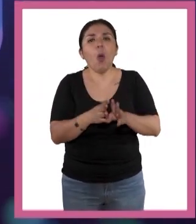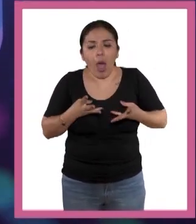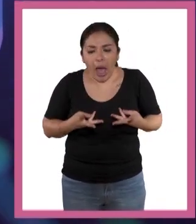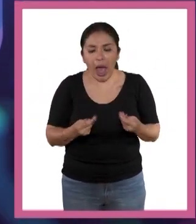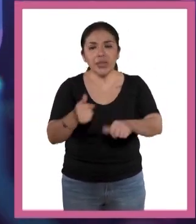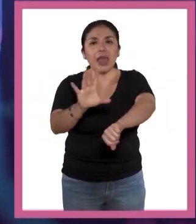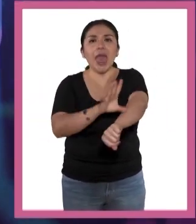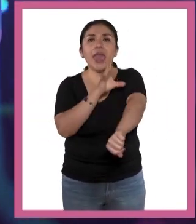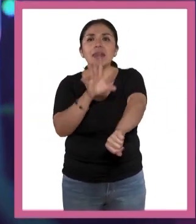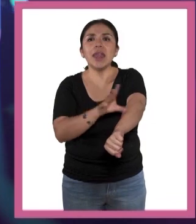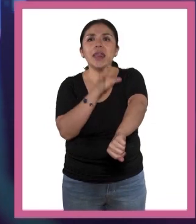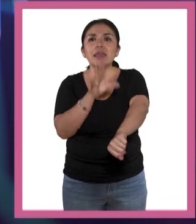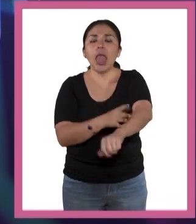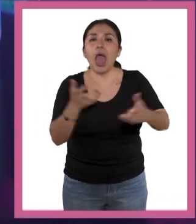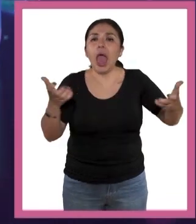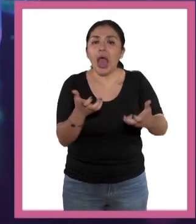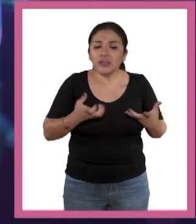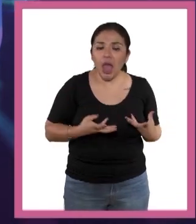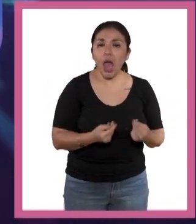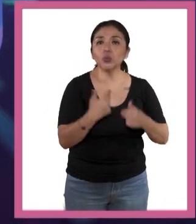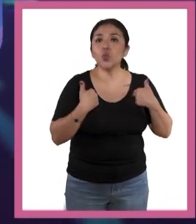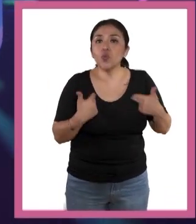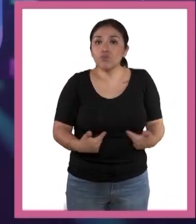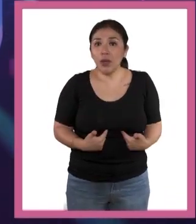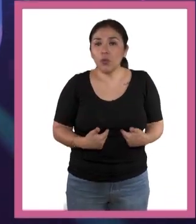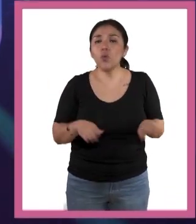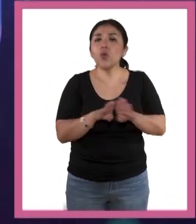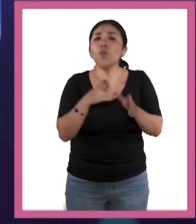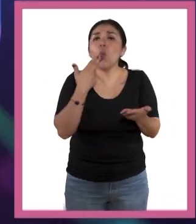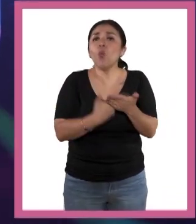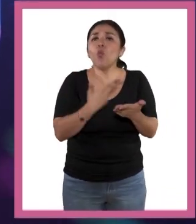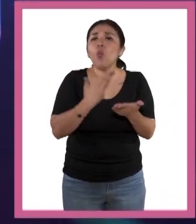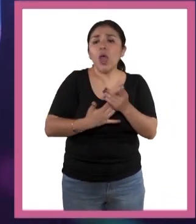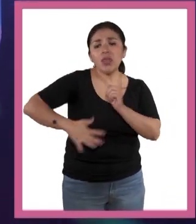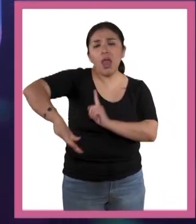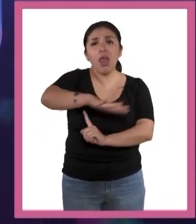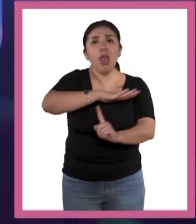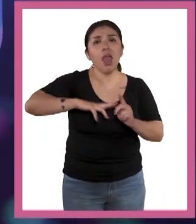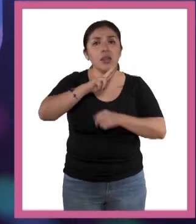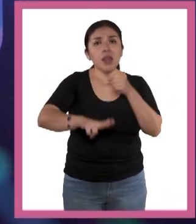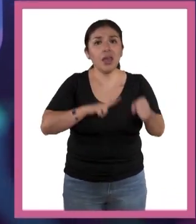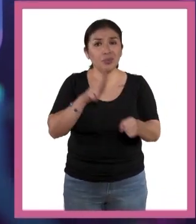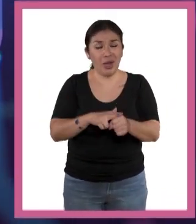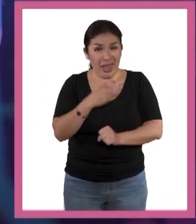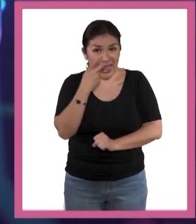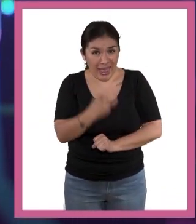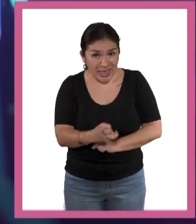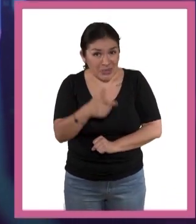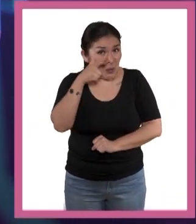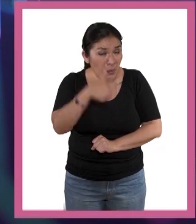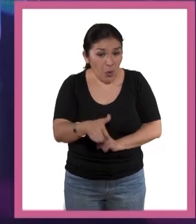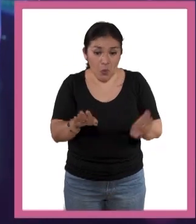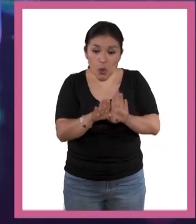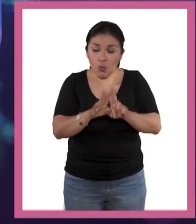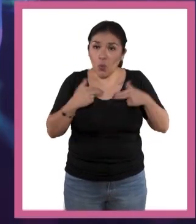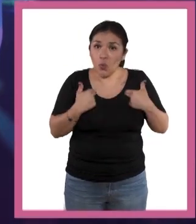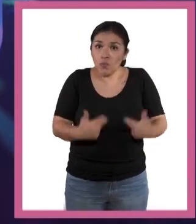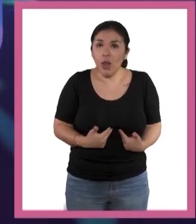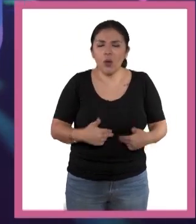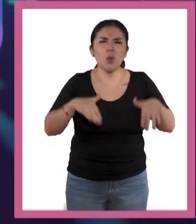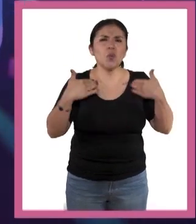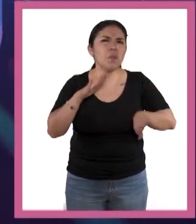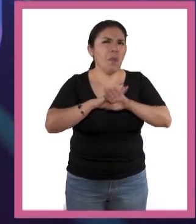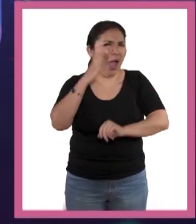que usamos o que secuestramos los humanos. Lo primero es la huella ecológica. Nuestra huella ecológica como humanos es